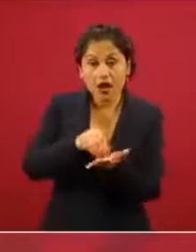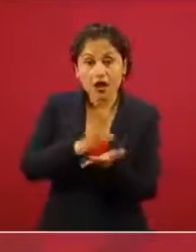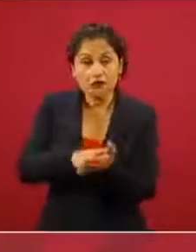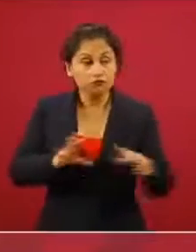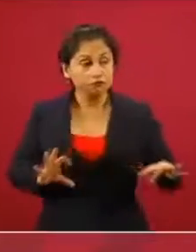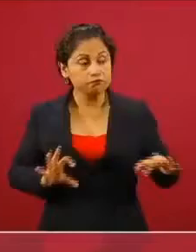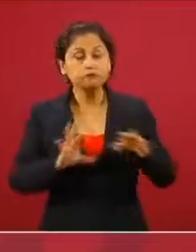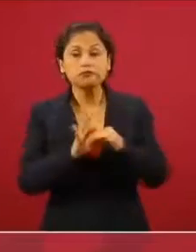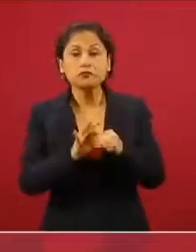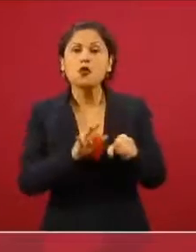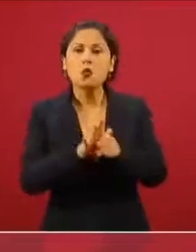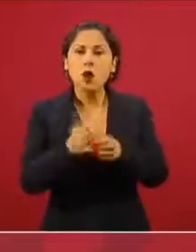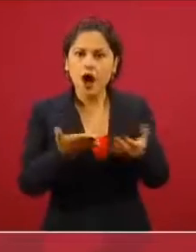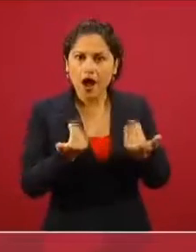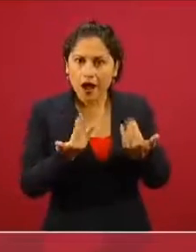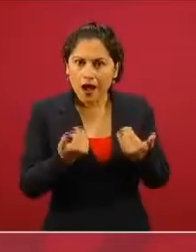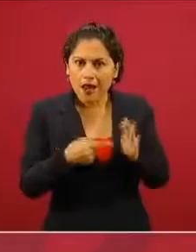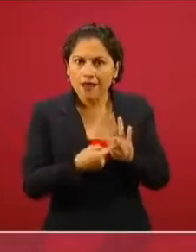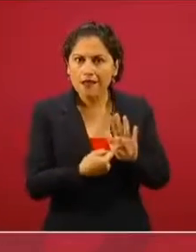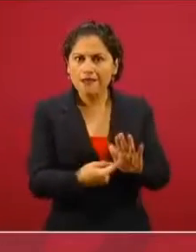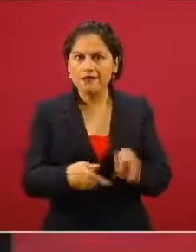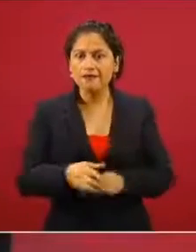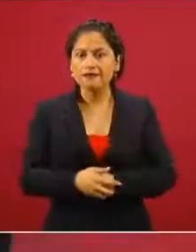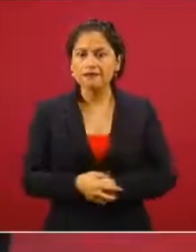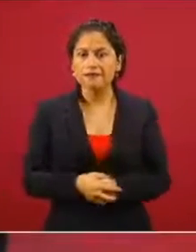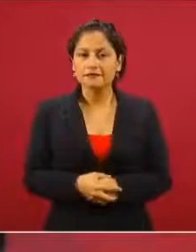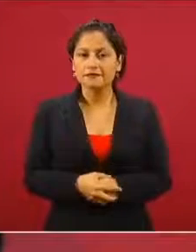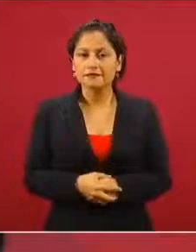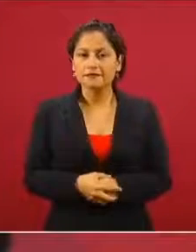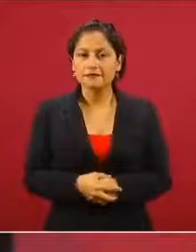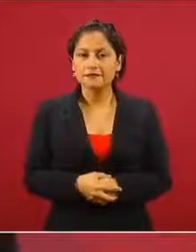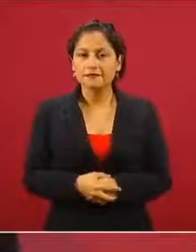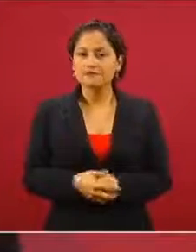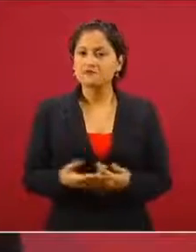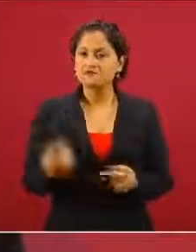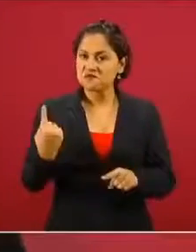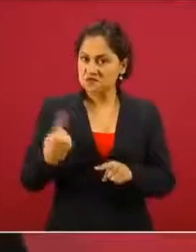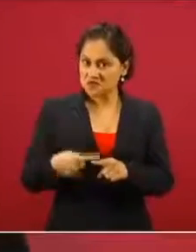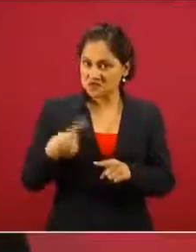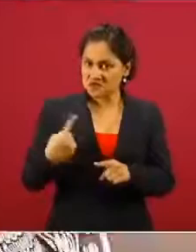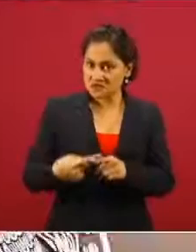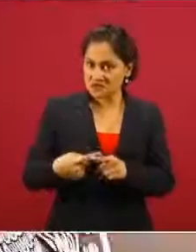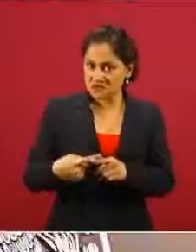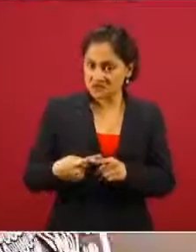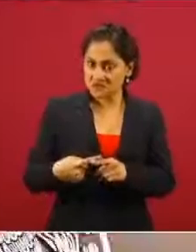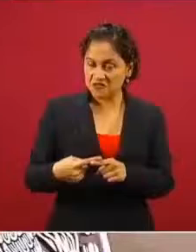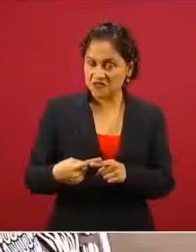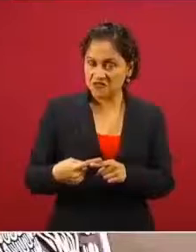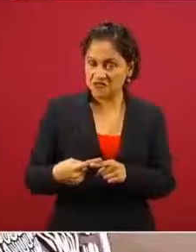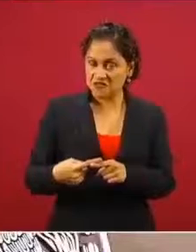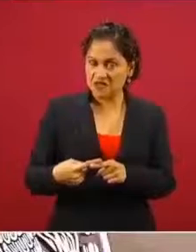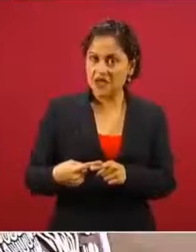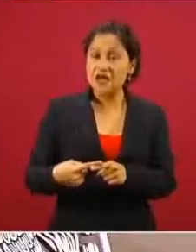la Secretaría de Seguridad y la DEA,